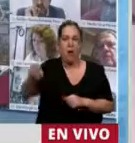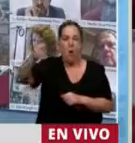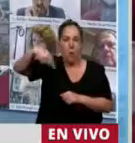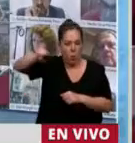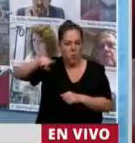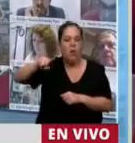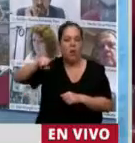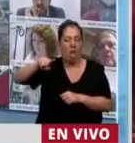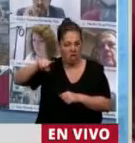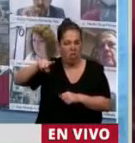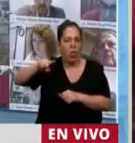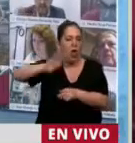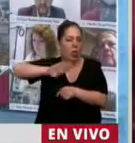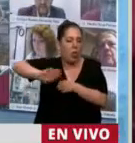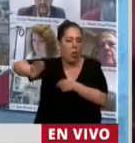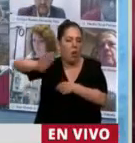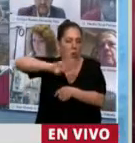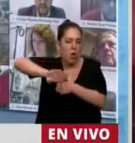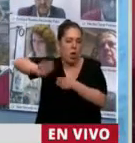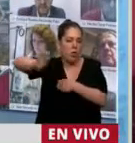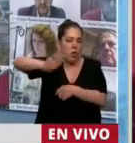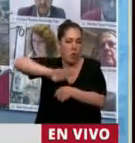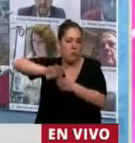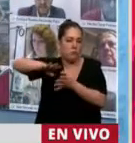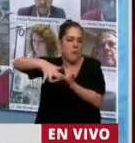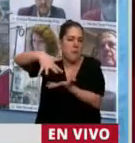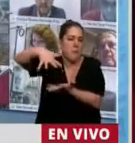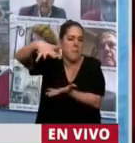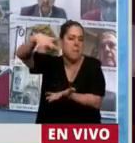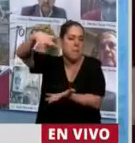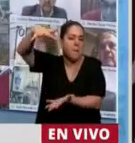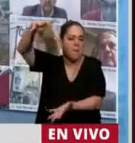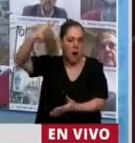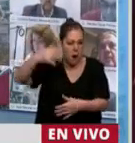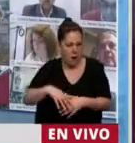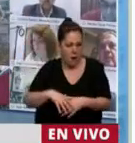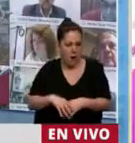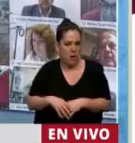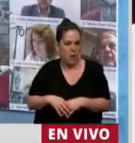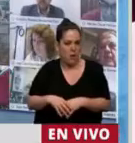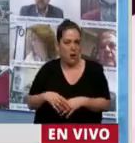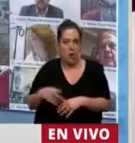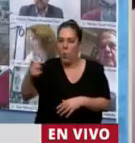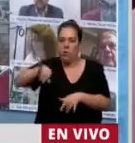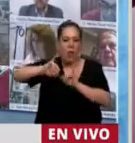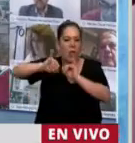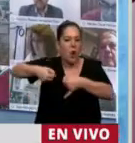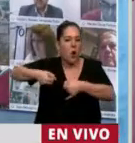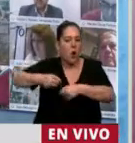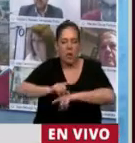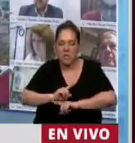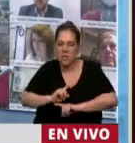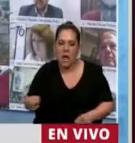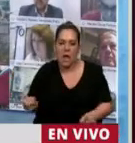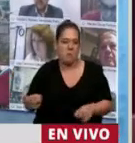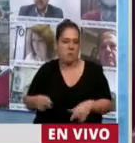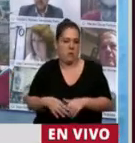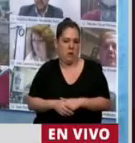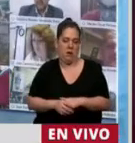ver con lo que habían dicho en el recinto algunos diputados de la oposición, ¿no?